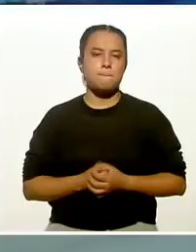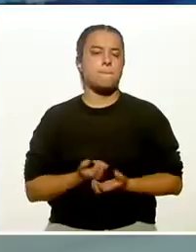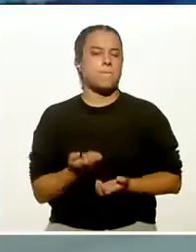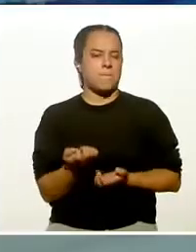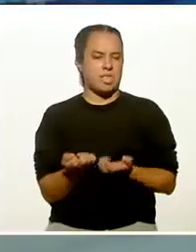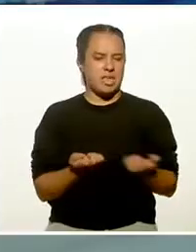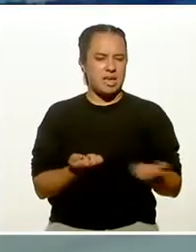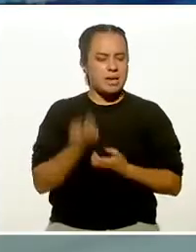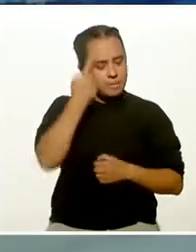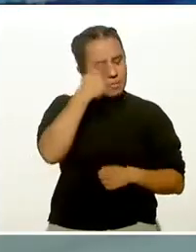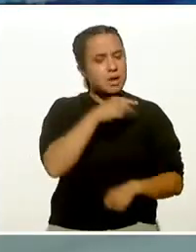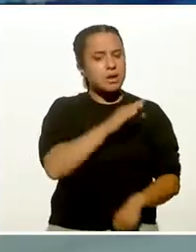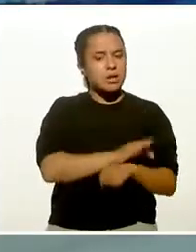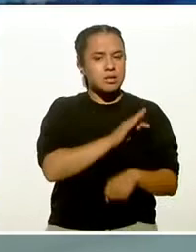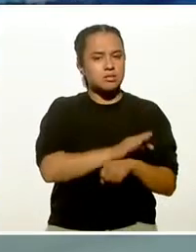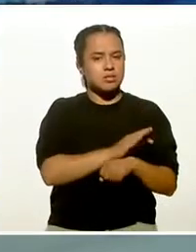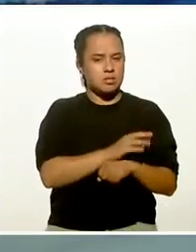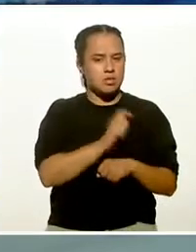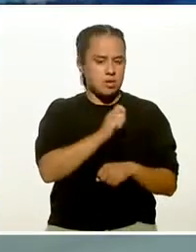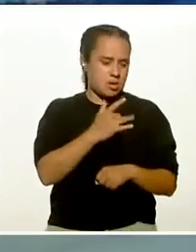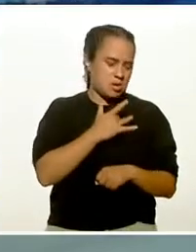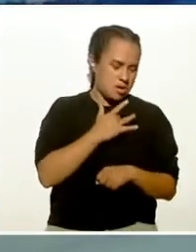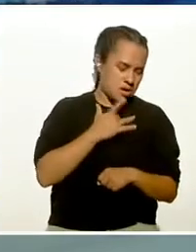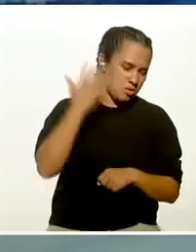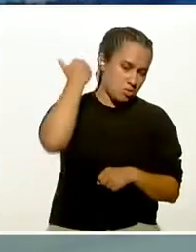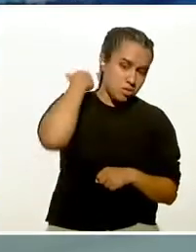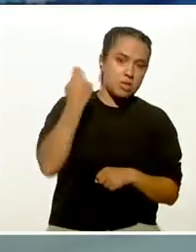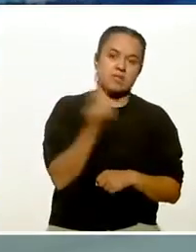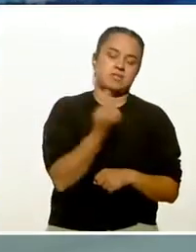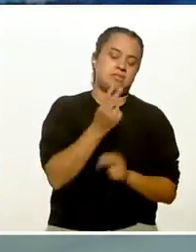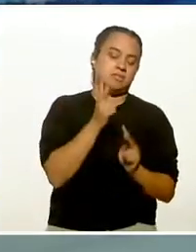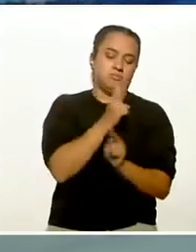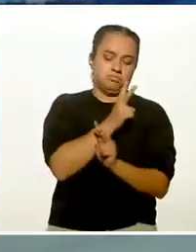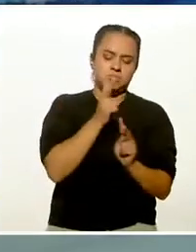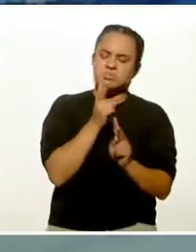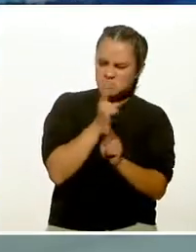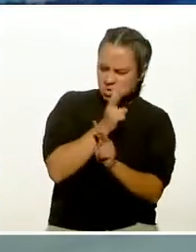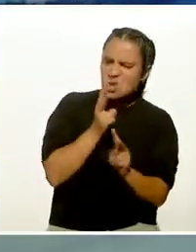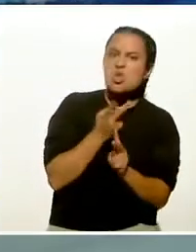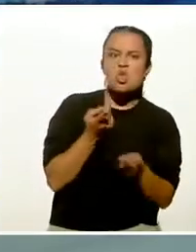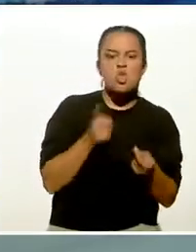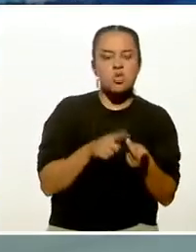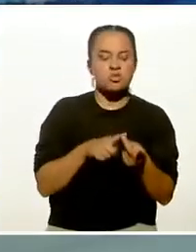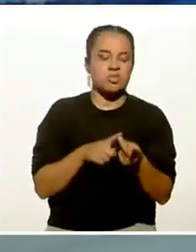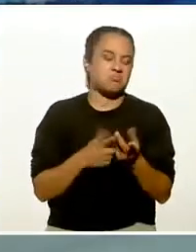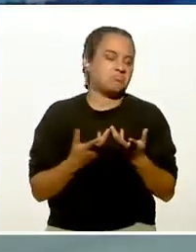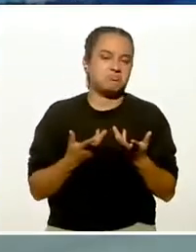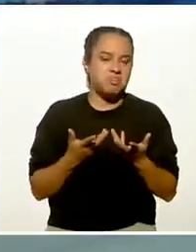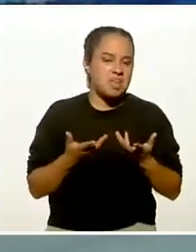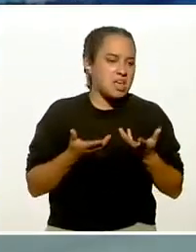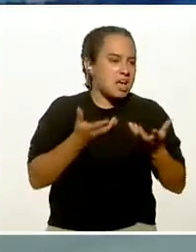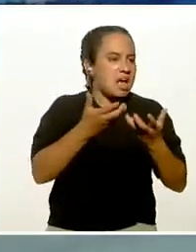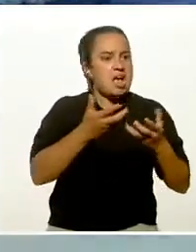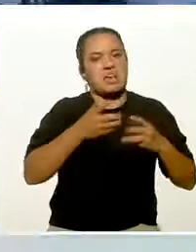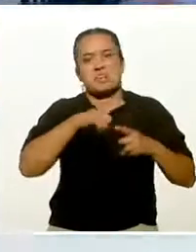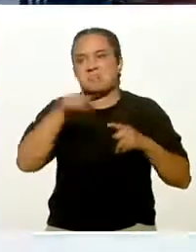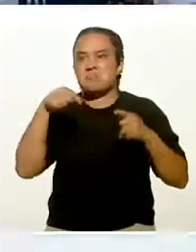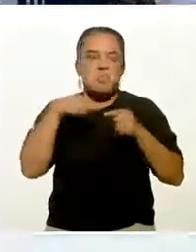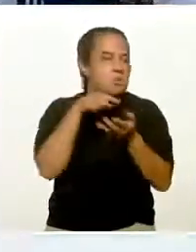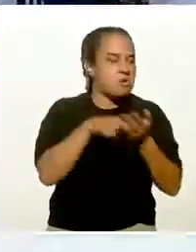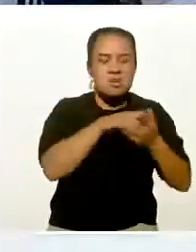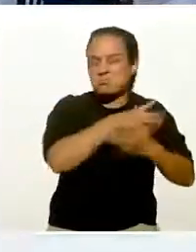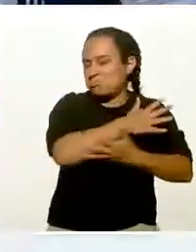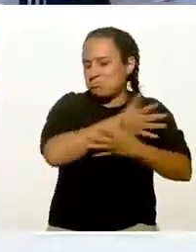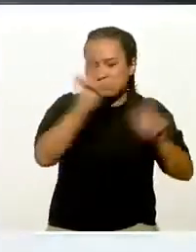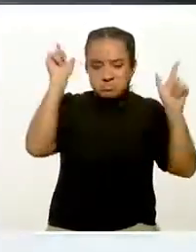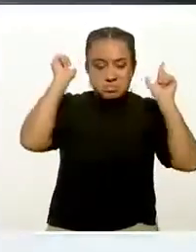para favorecer la función cardiopulmonar requieren de oxígeno. El oxígeno lo encontramos en el aire en cualquier lugar. Por lo tanto, no